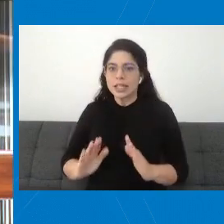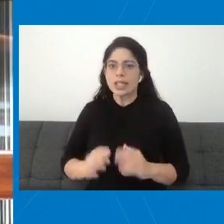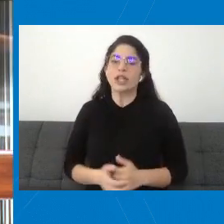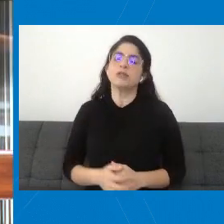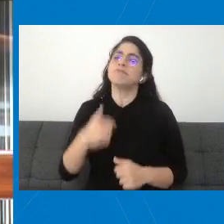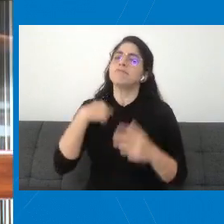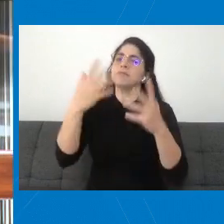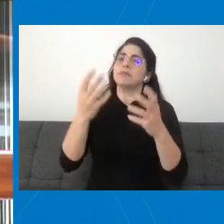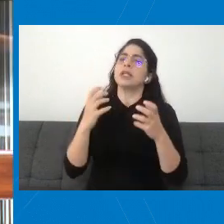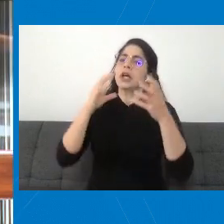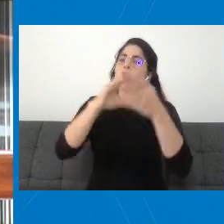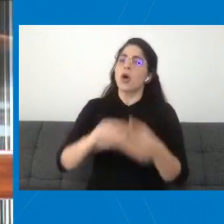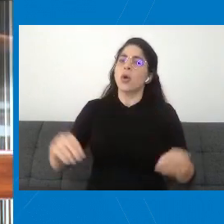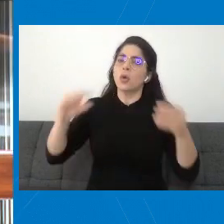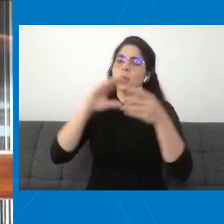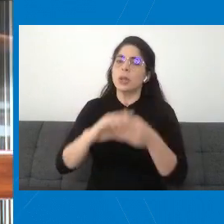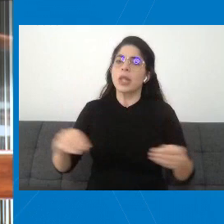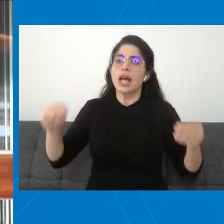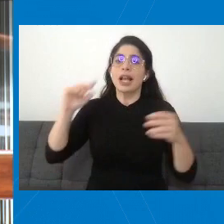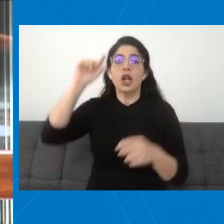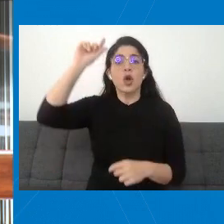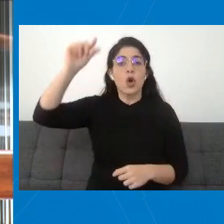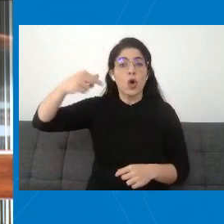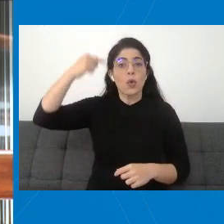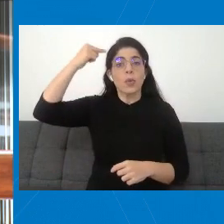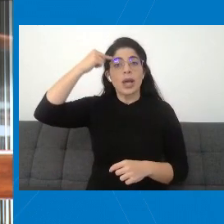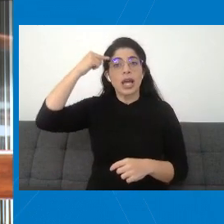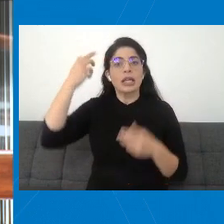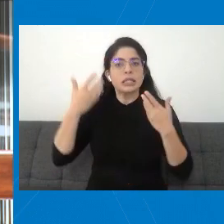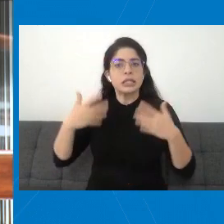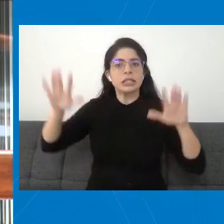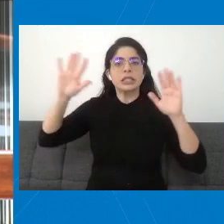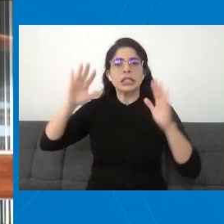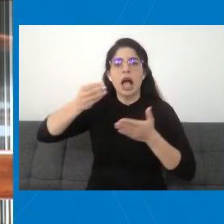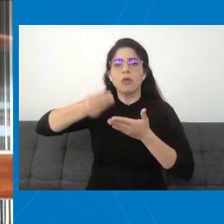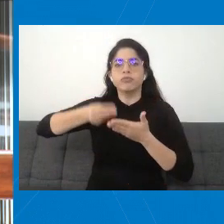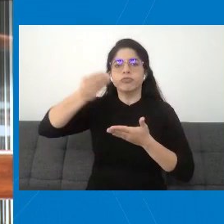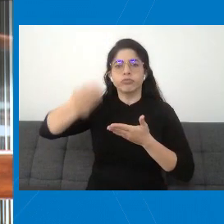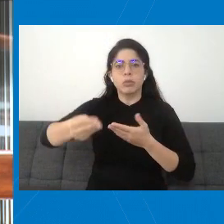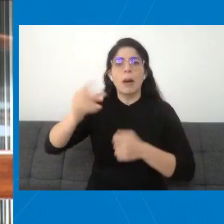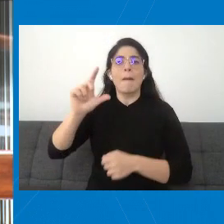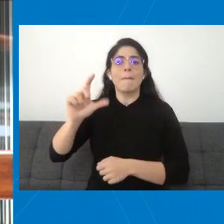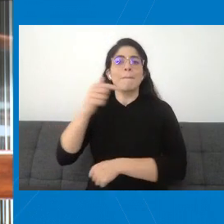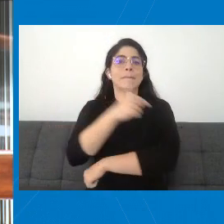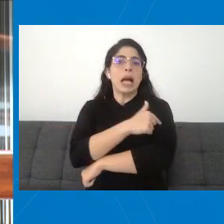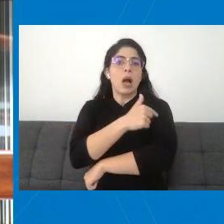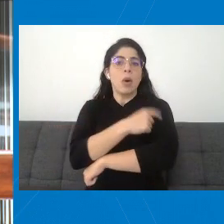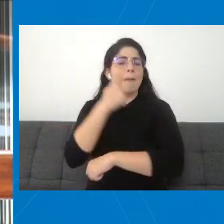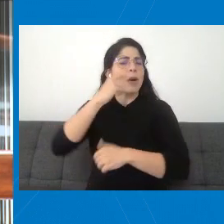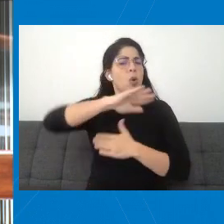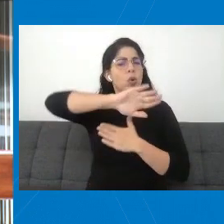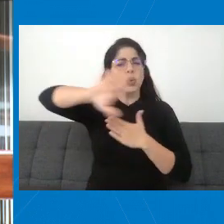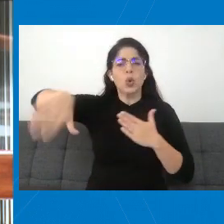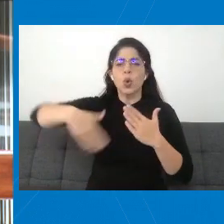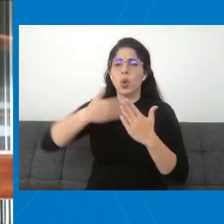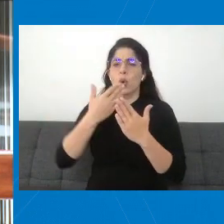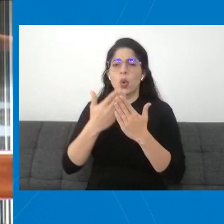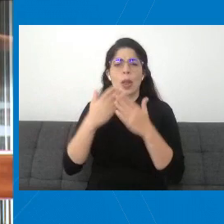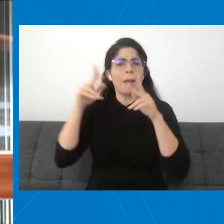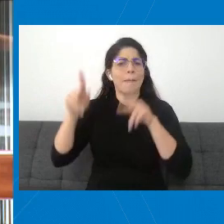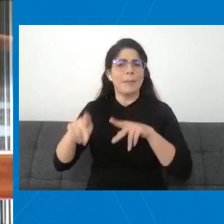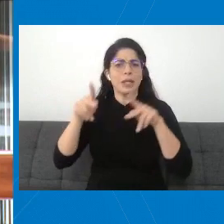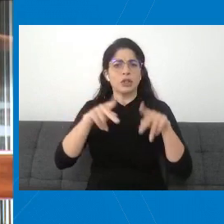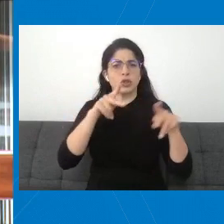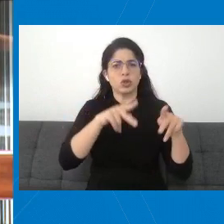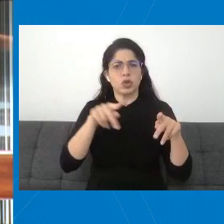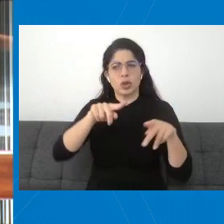Comentarles un poco que el gobierno ha adquirido vacunas para toda la población de esos grupos